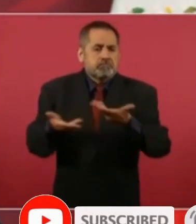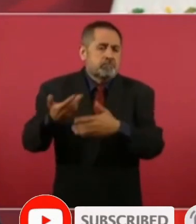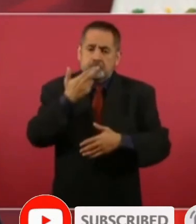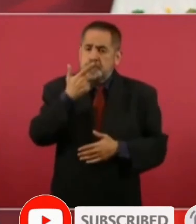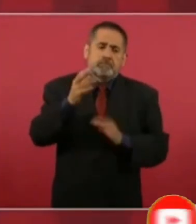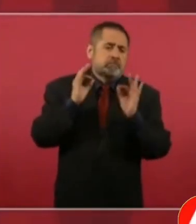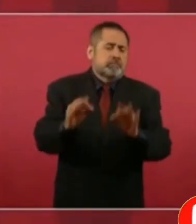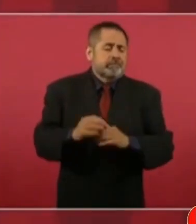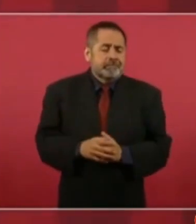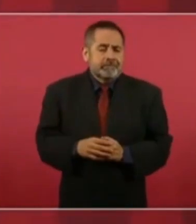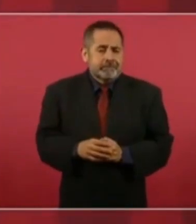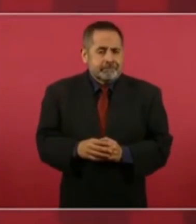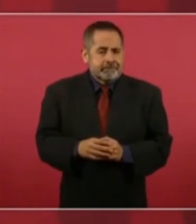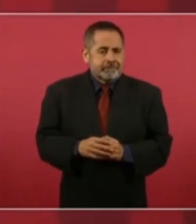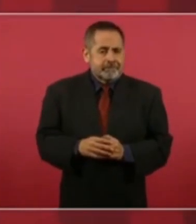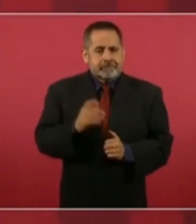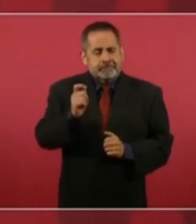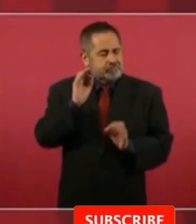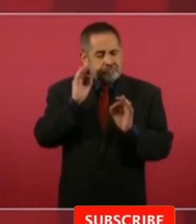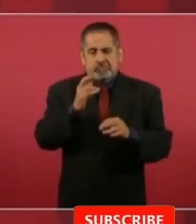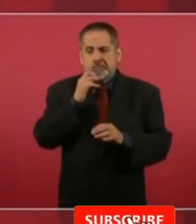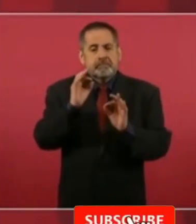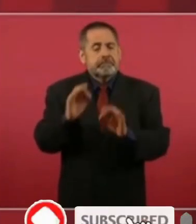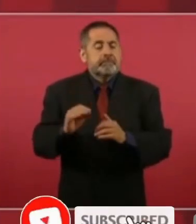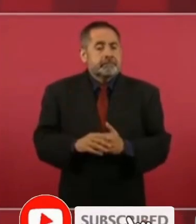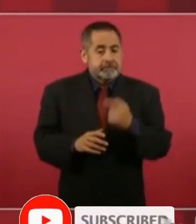¿Cómo se explican que en épocas